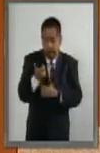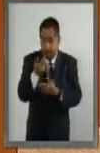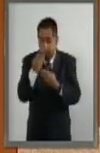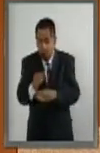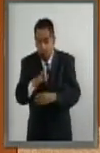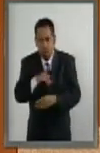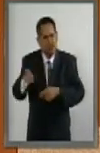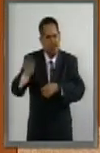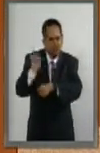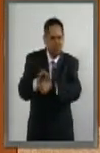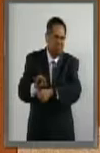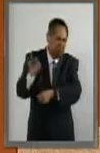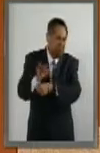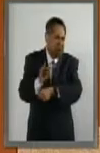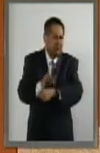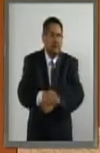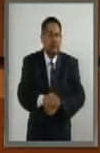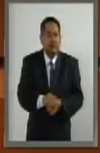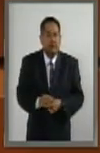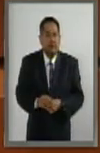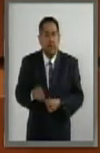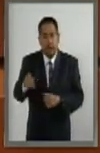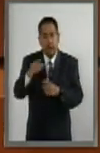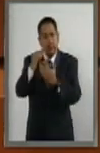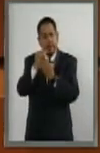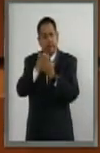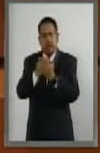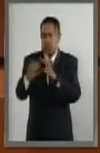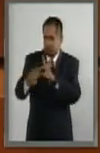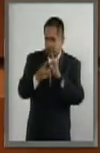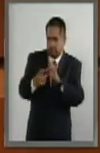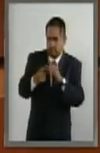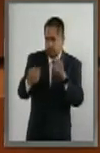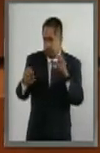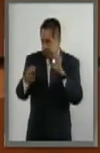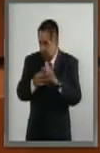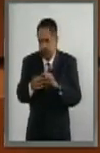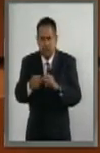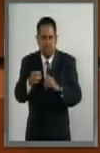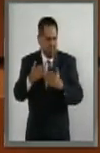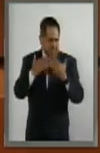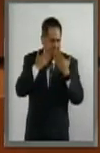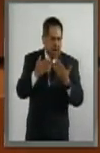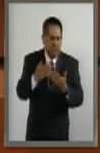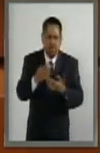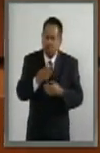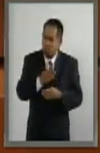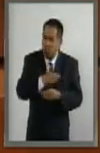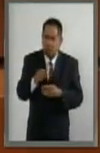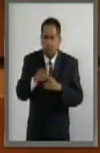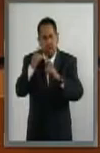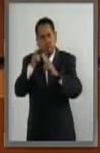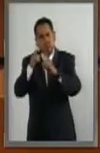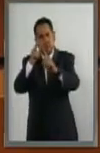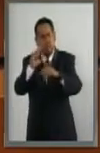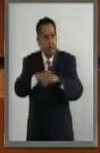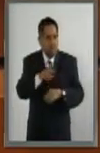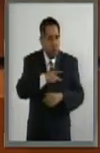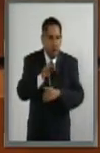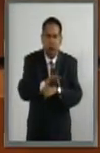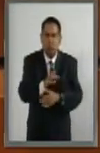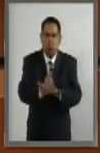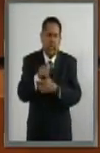bancaria. Esta agenda es una agenda de cooperación, es una agenda noble y que sobre todo apuesta por los más pobres.